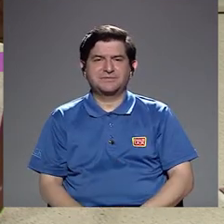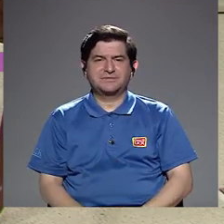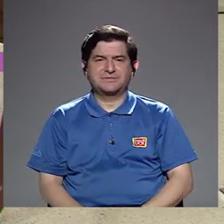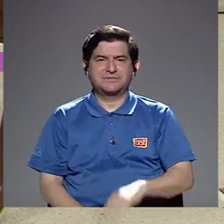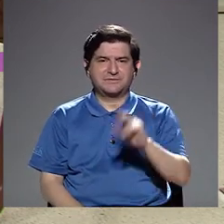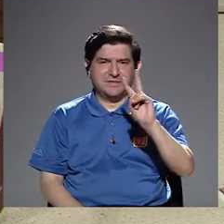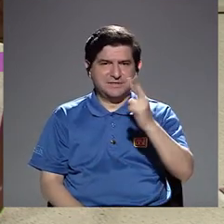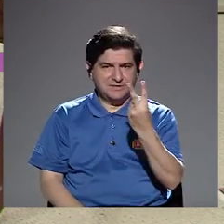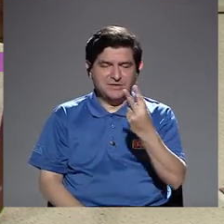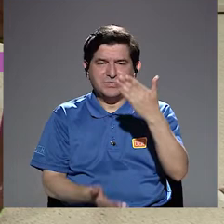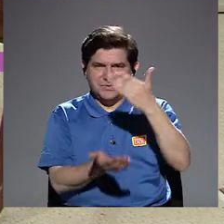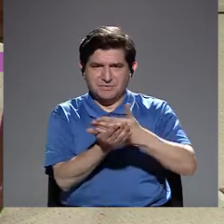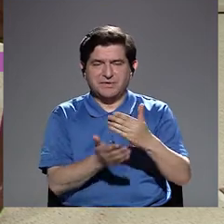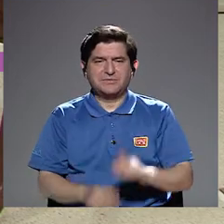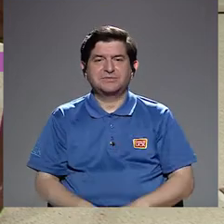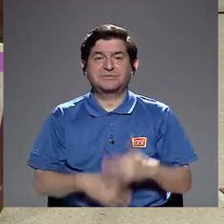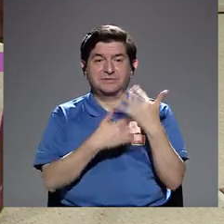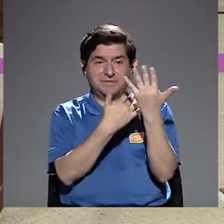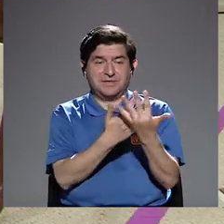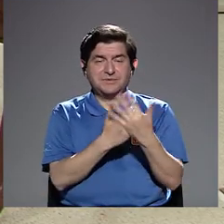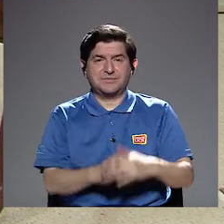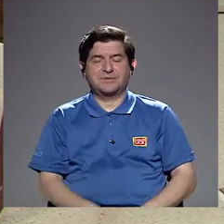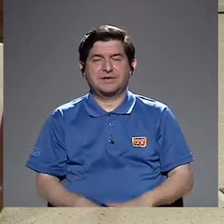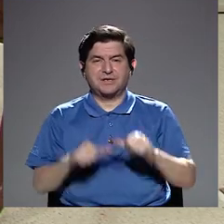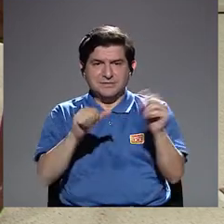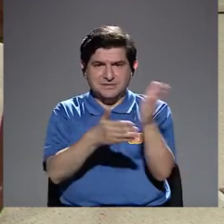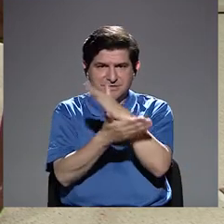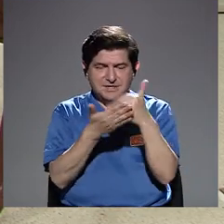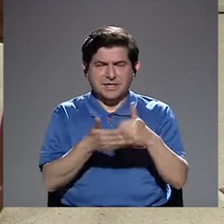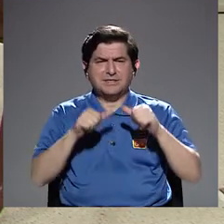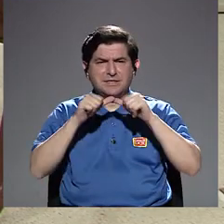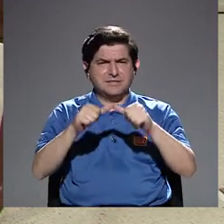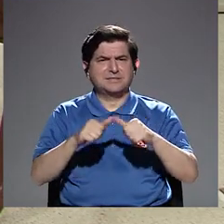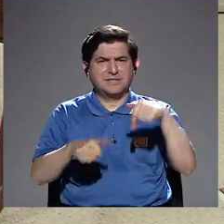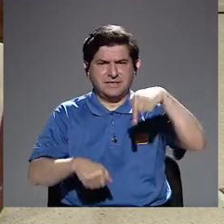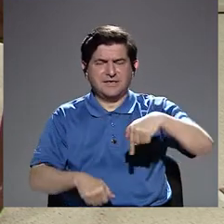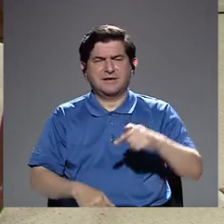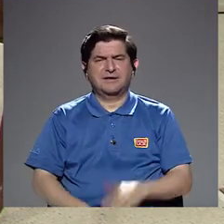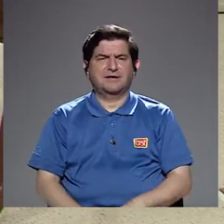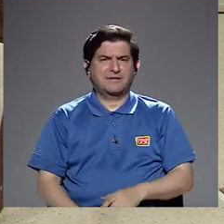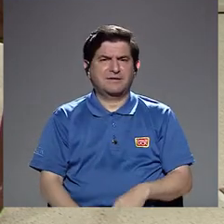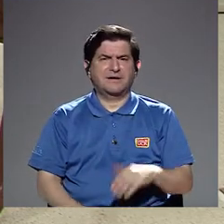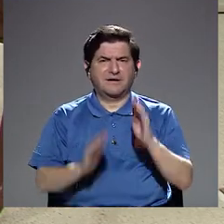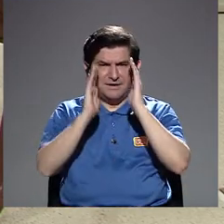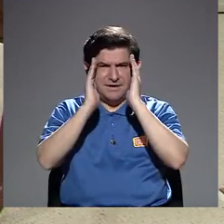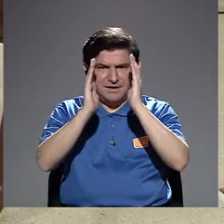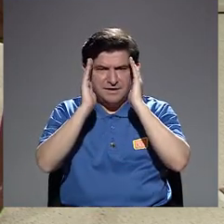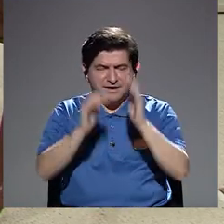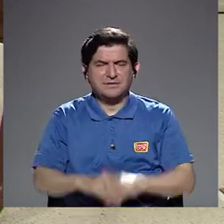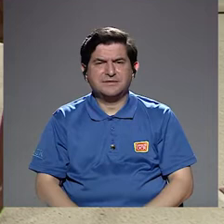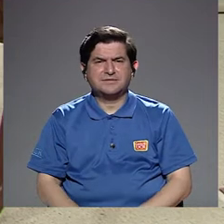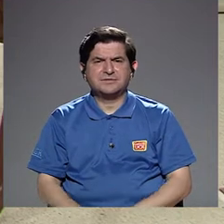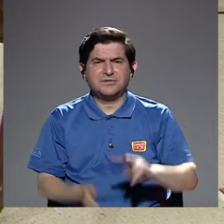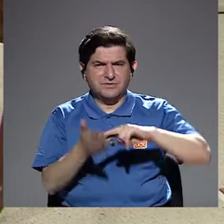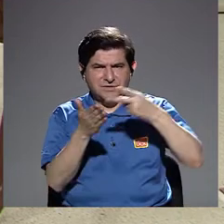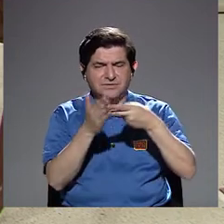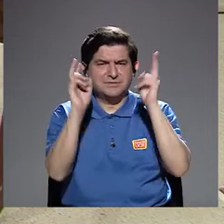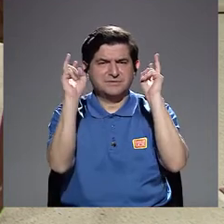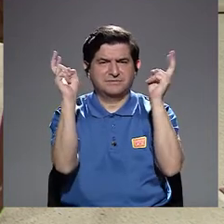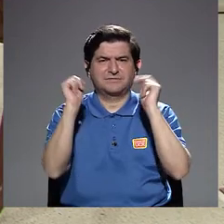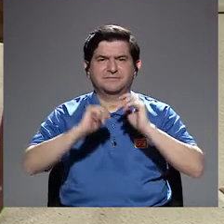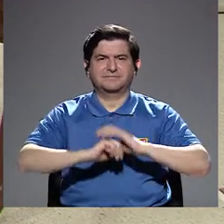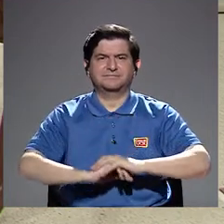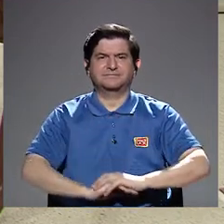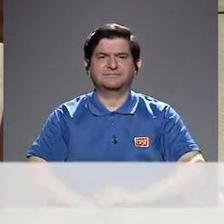nuestra segunda y última pausa. Los esperamos en nuestro siguiente segmento para que continúen con nosotros, pues, conociendo y repasando un poco más de este